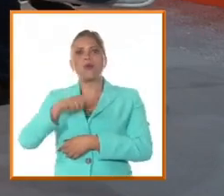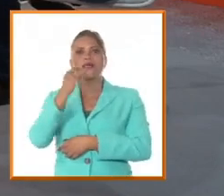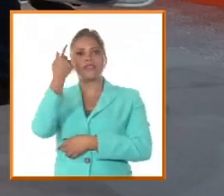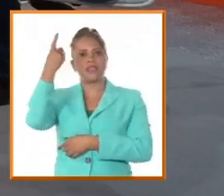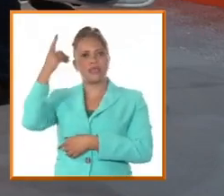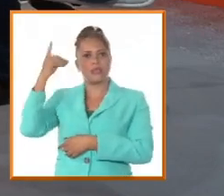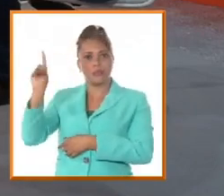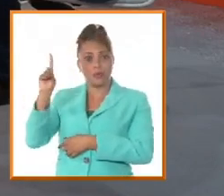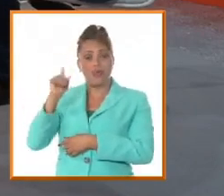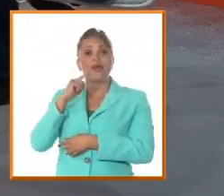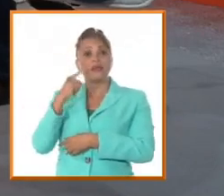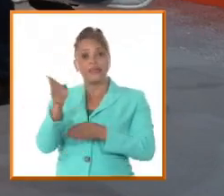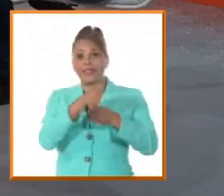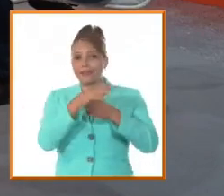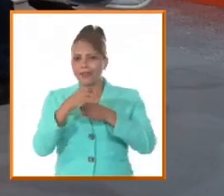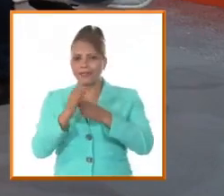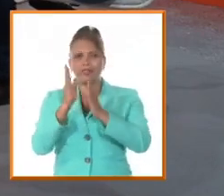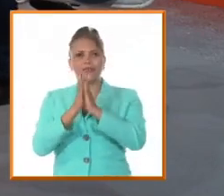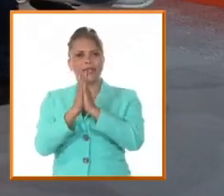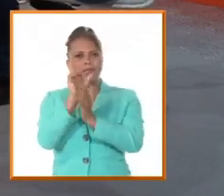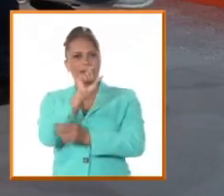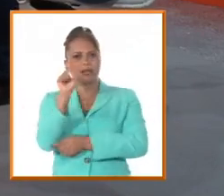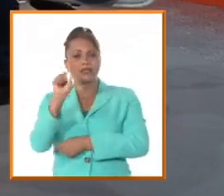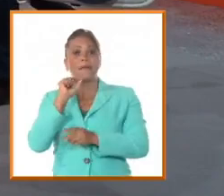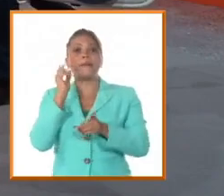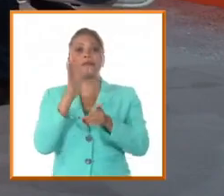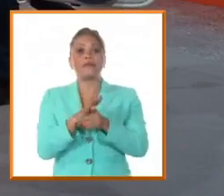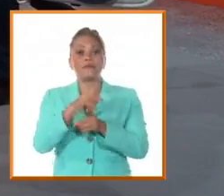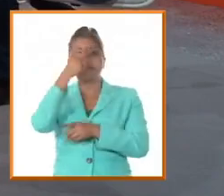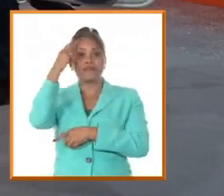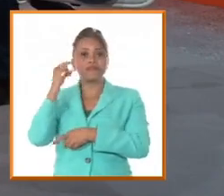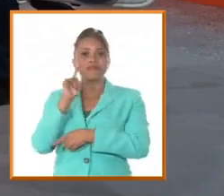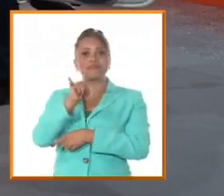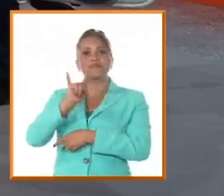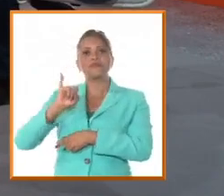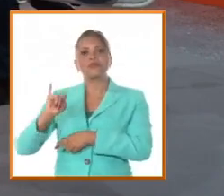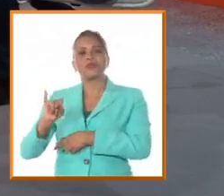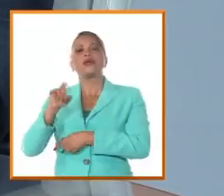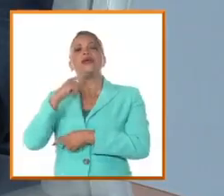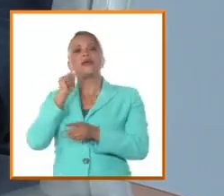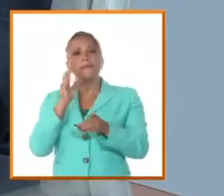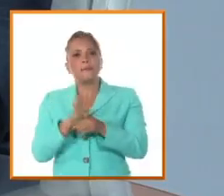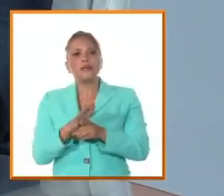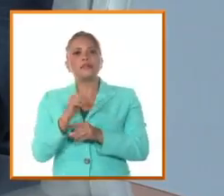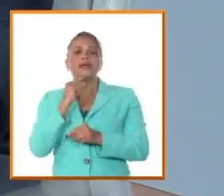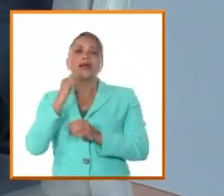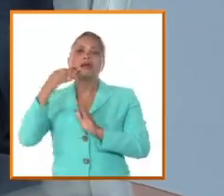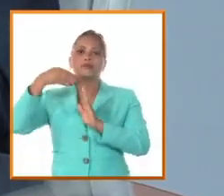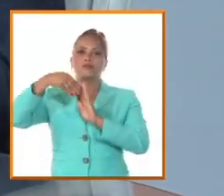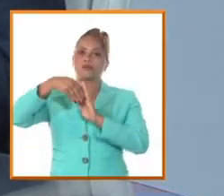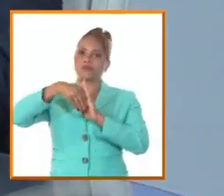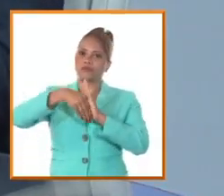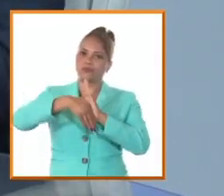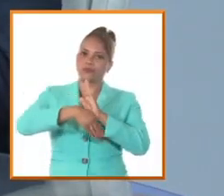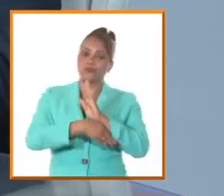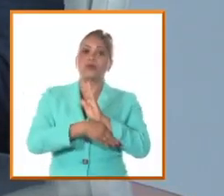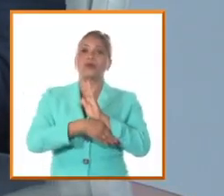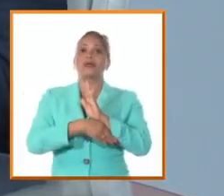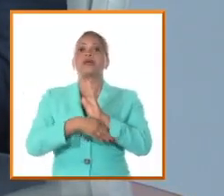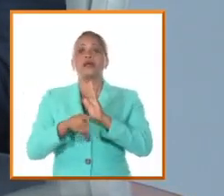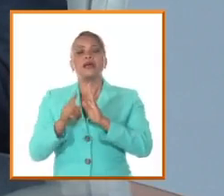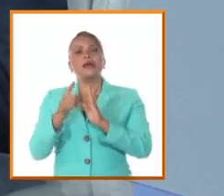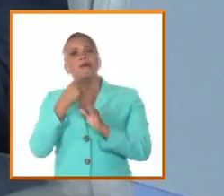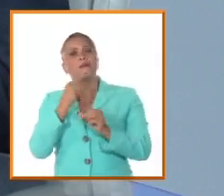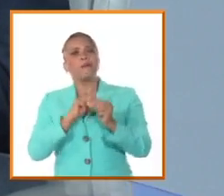colegio de los jesuitas. A principios del siglo XIX comienza a tener una decadencia que está